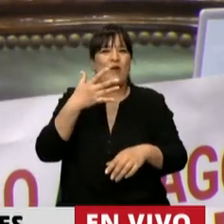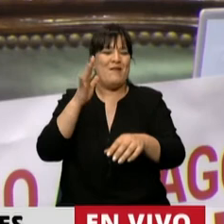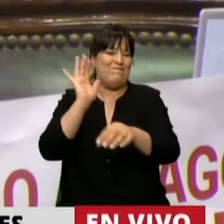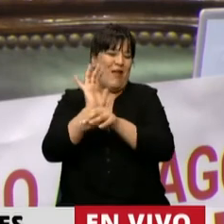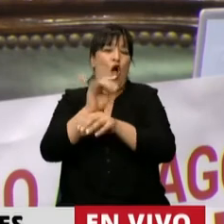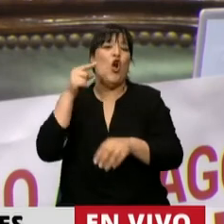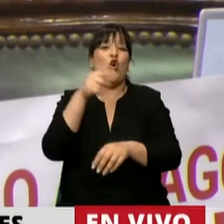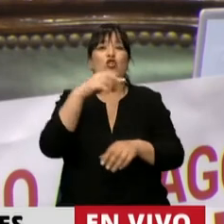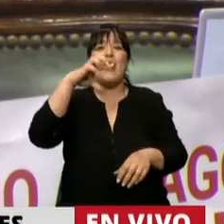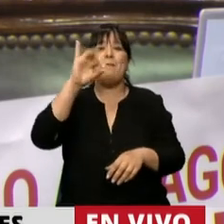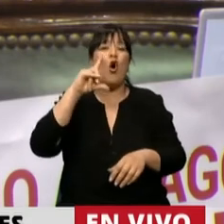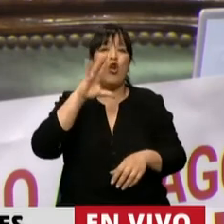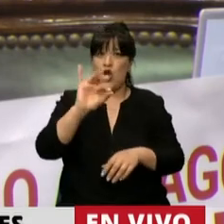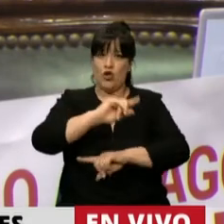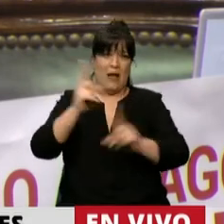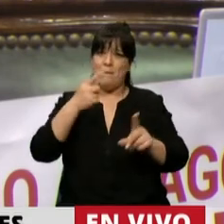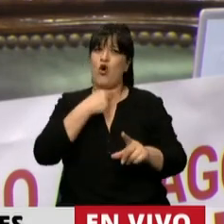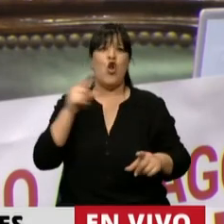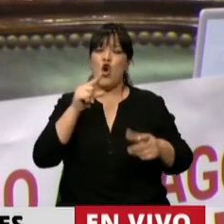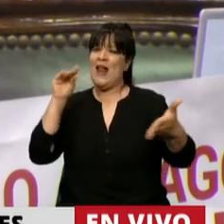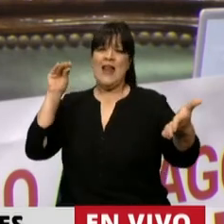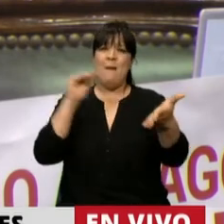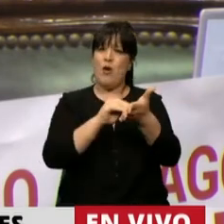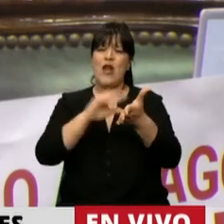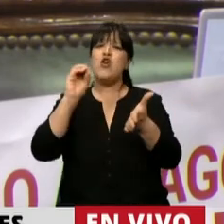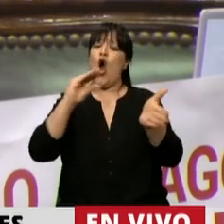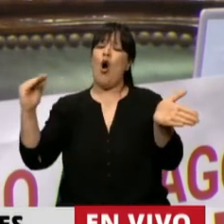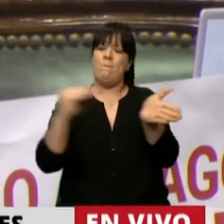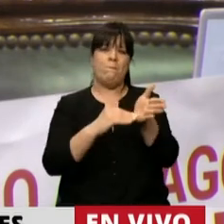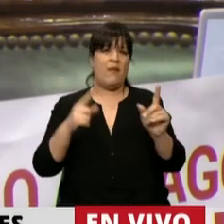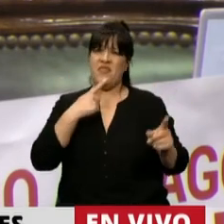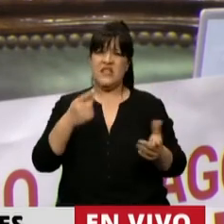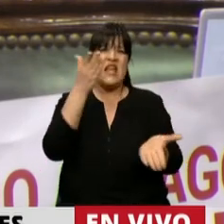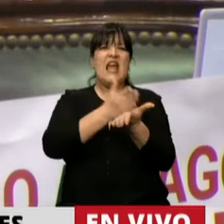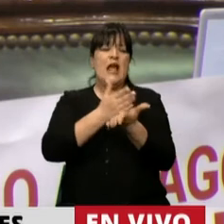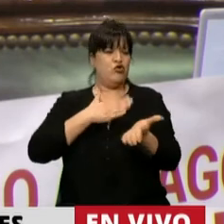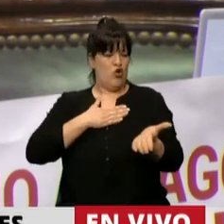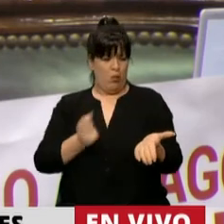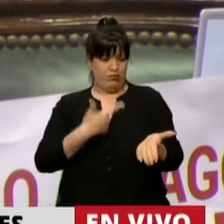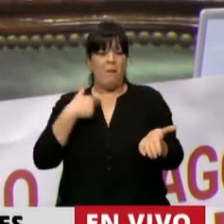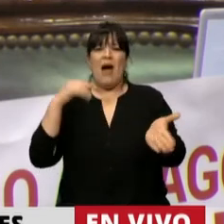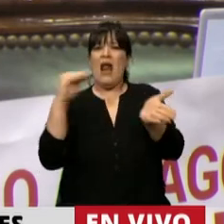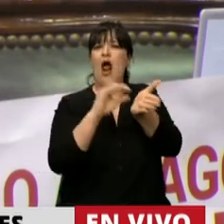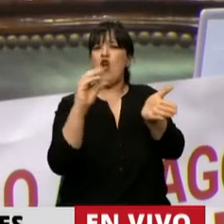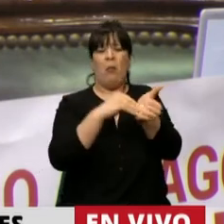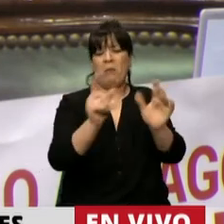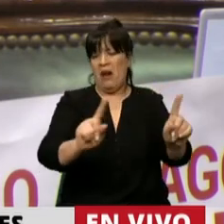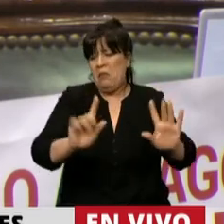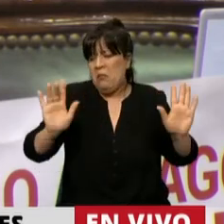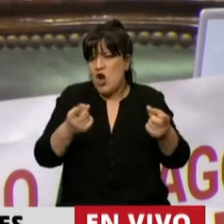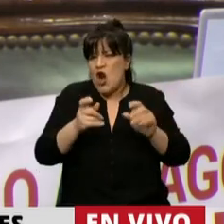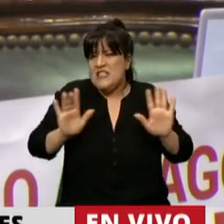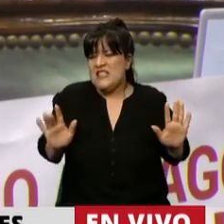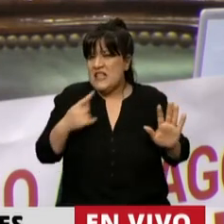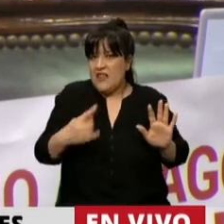tampoco aceptó patentarla, renunció a los derechos de patente. Entonces, ustedes nos podrían decir, bueno,